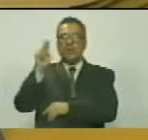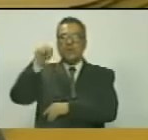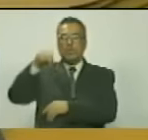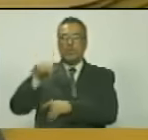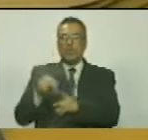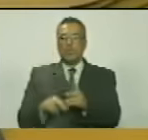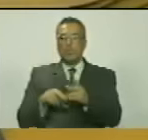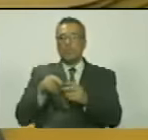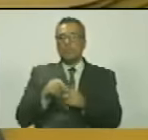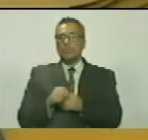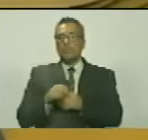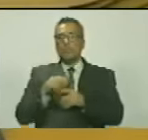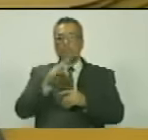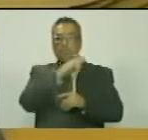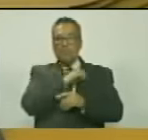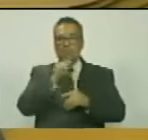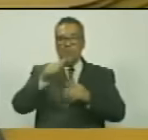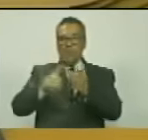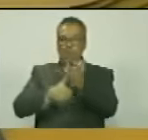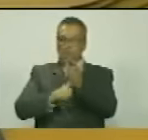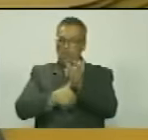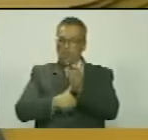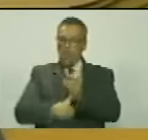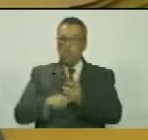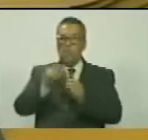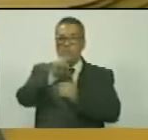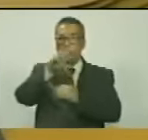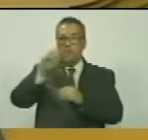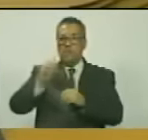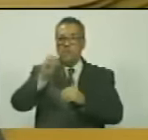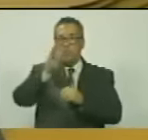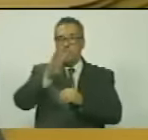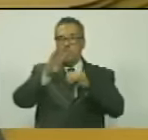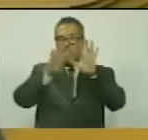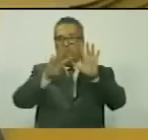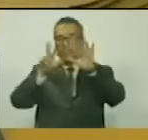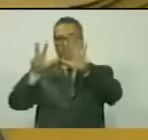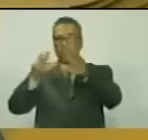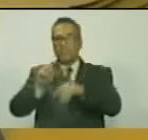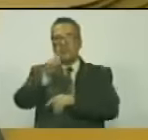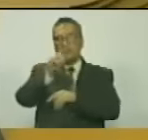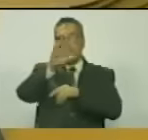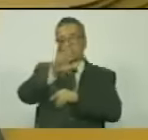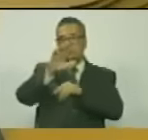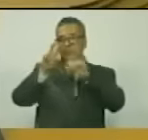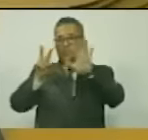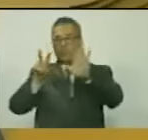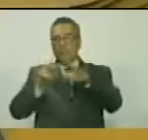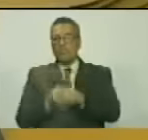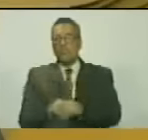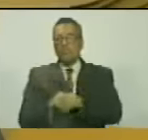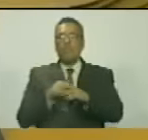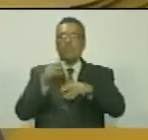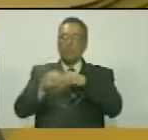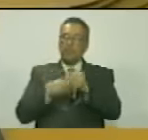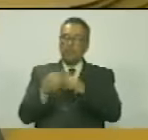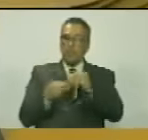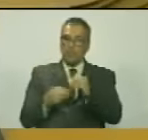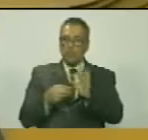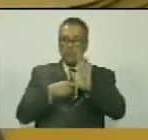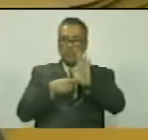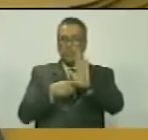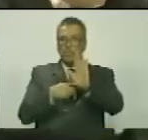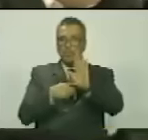Díaz Ocariz, titular de la cédula de la identidad 2498157, mediante la cual